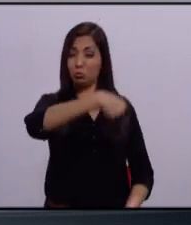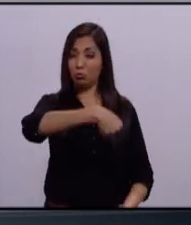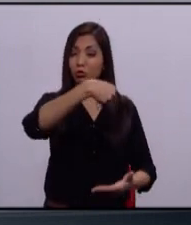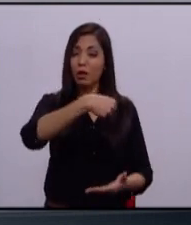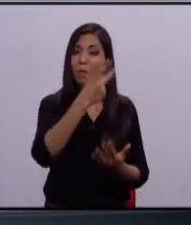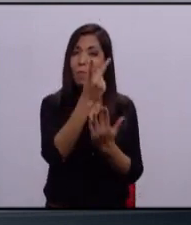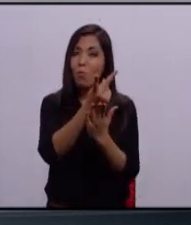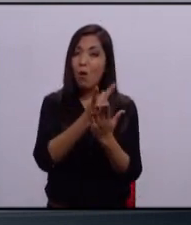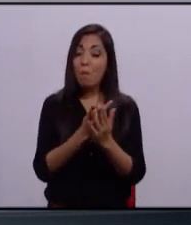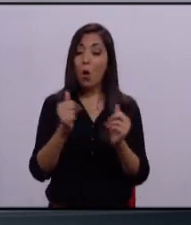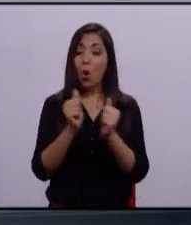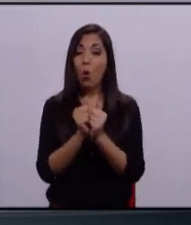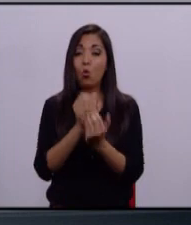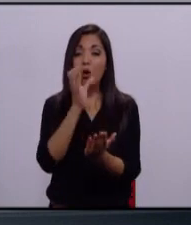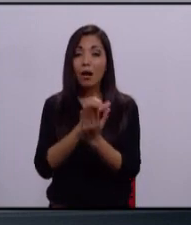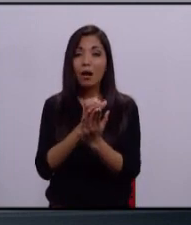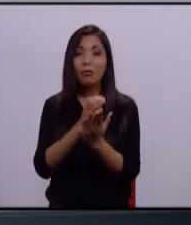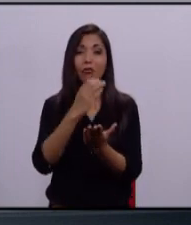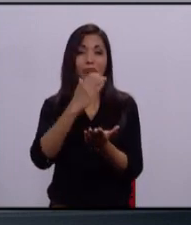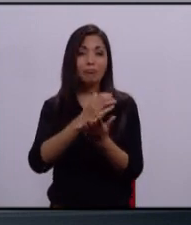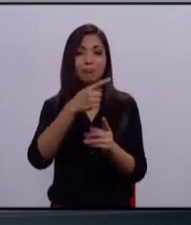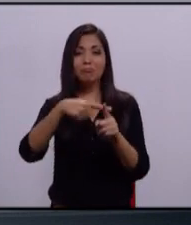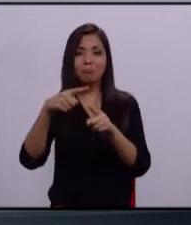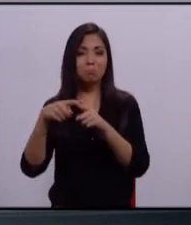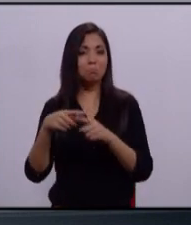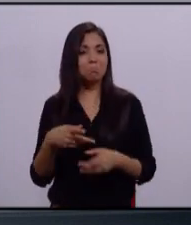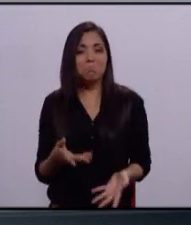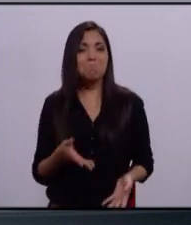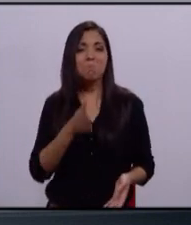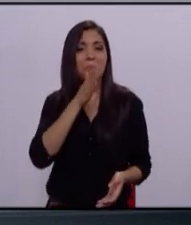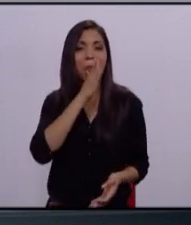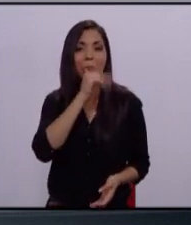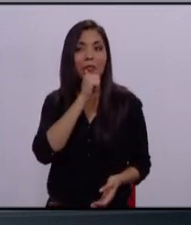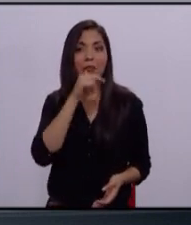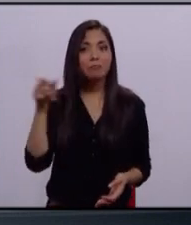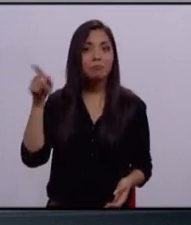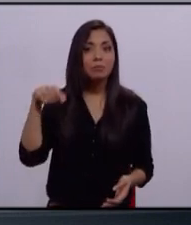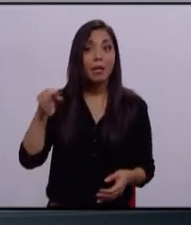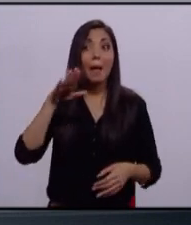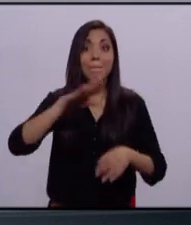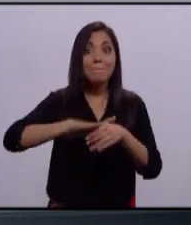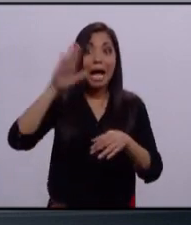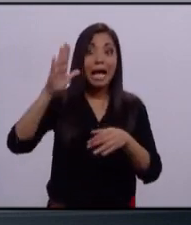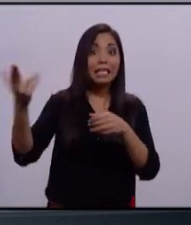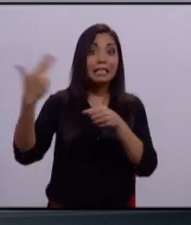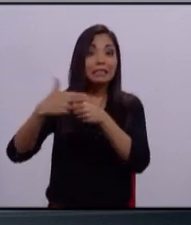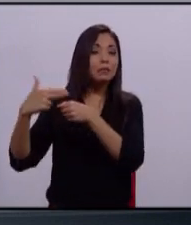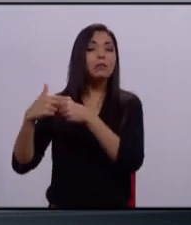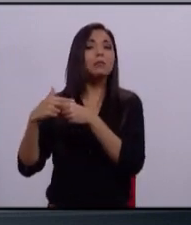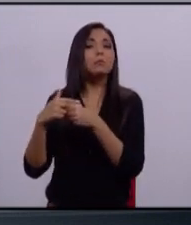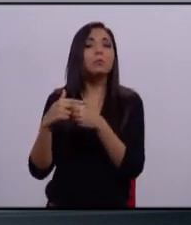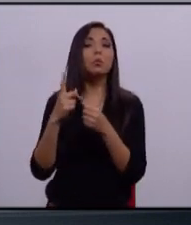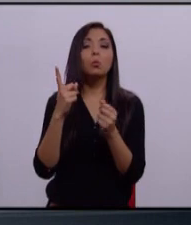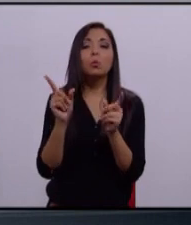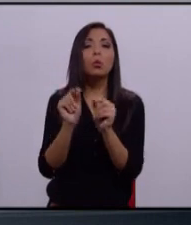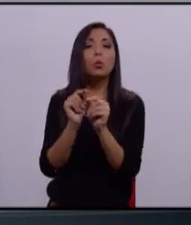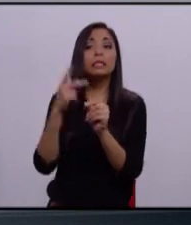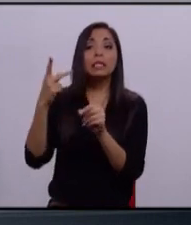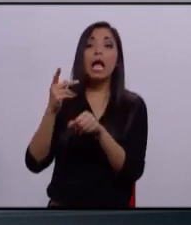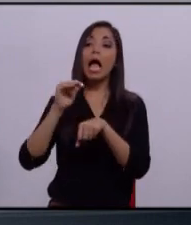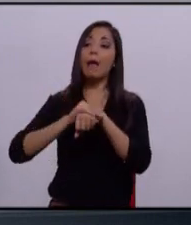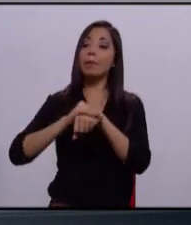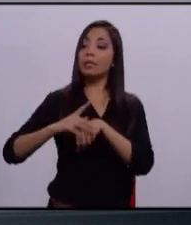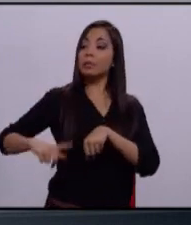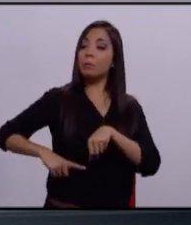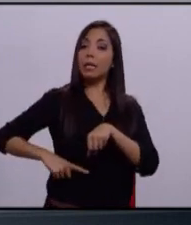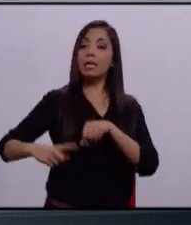mochilas con los útiles, en el cual no pudieron participar más empresas más que las que son amigas del